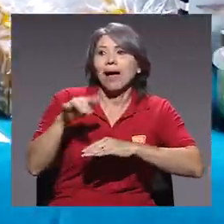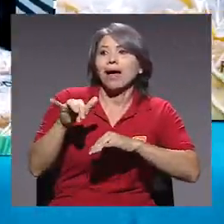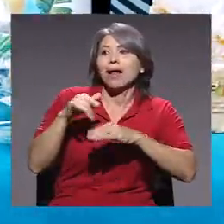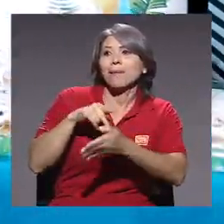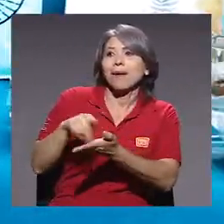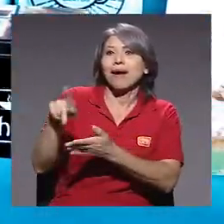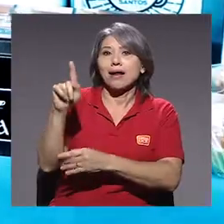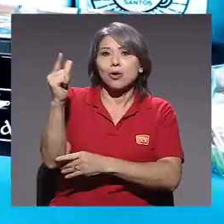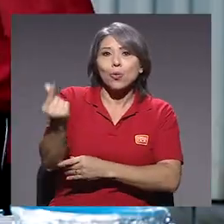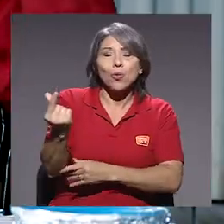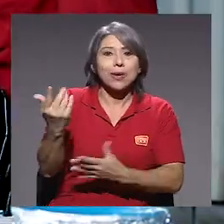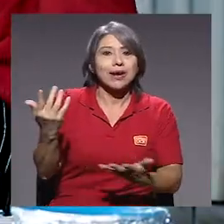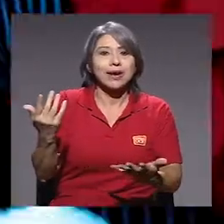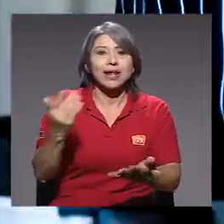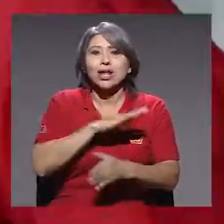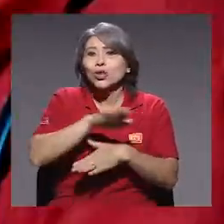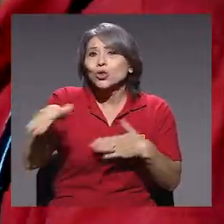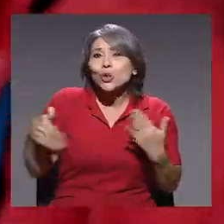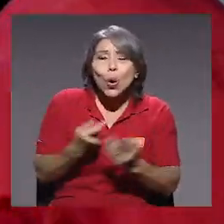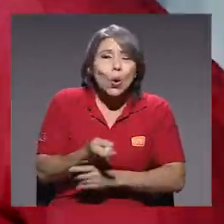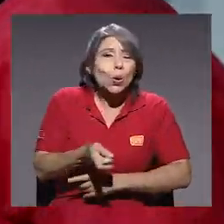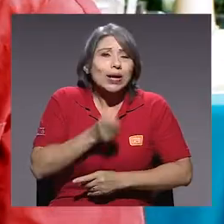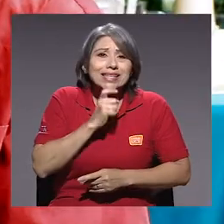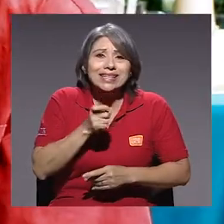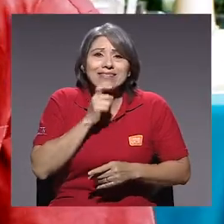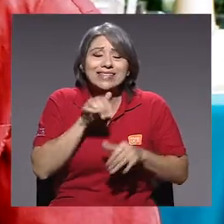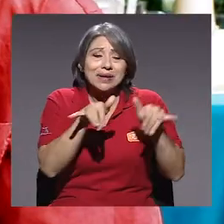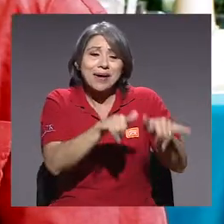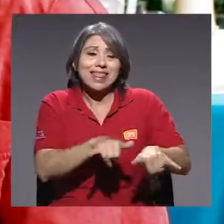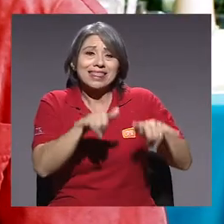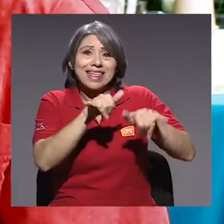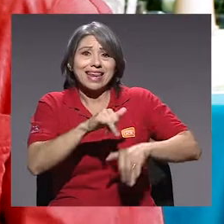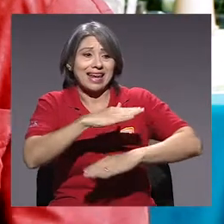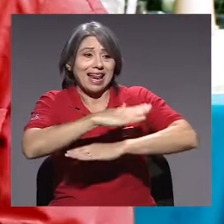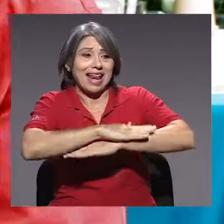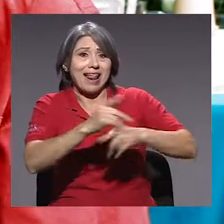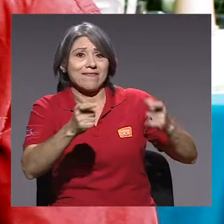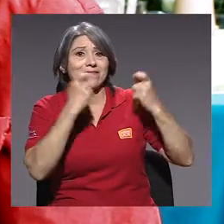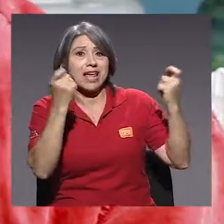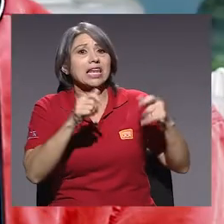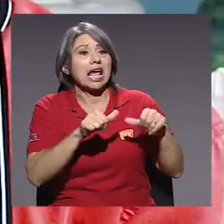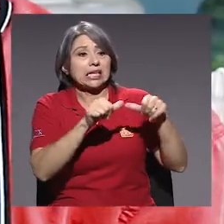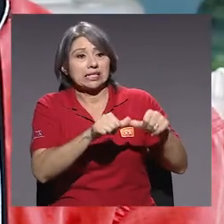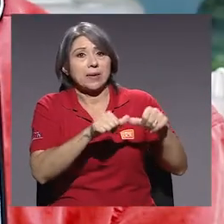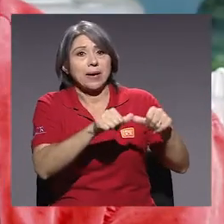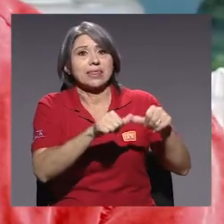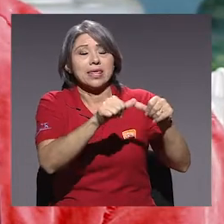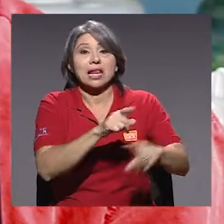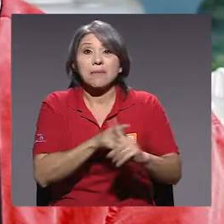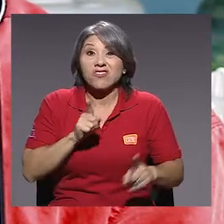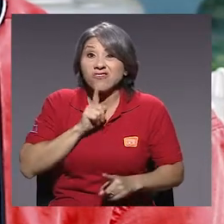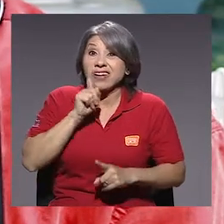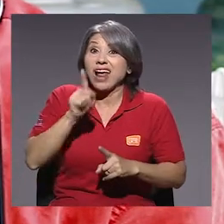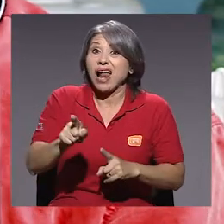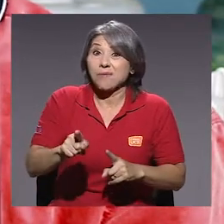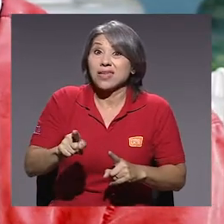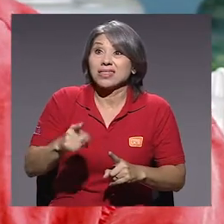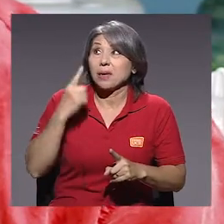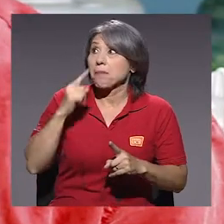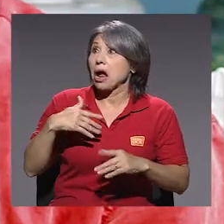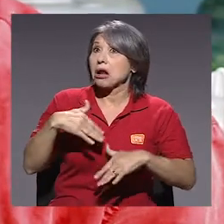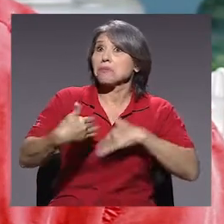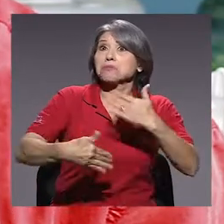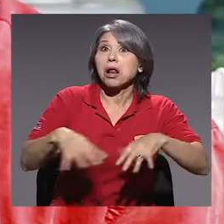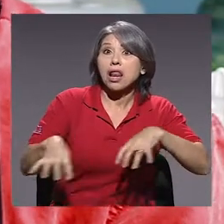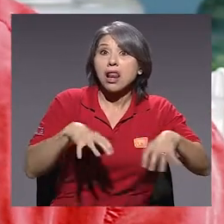Uber. Todo lo que cuesta mantener el puesto de la feria se mantiene. Pero la vida, sí estamos con